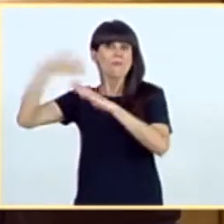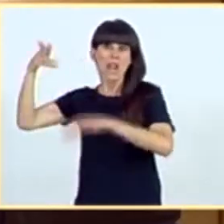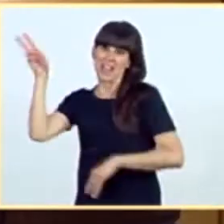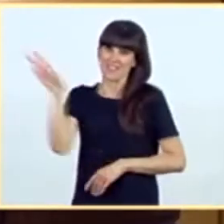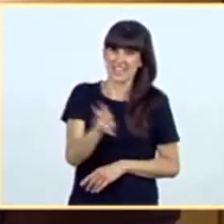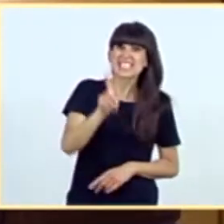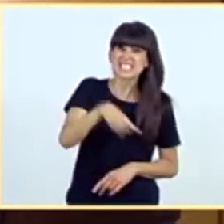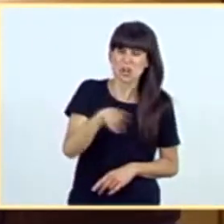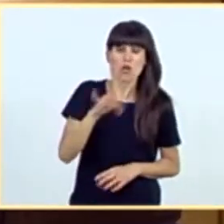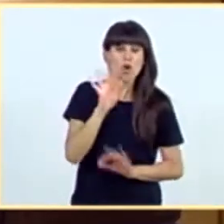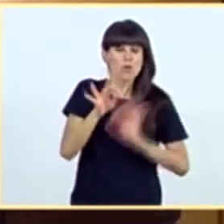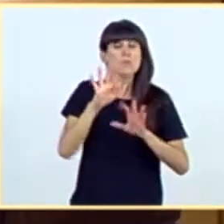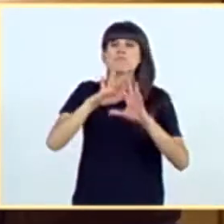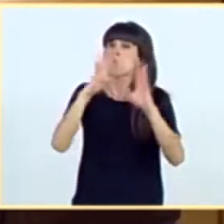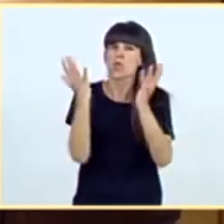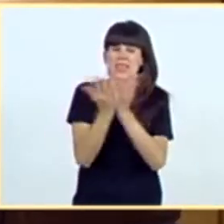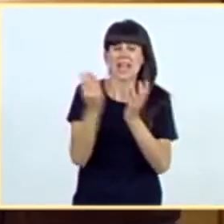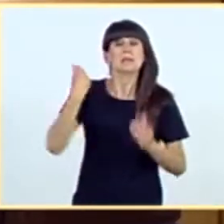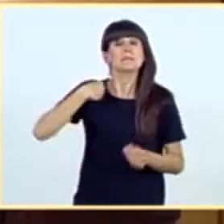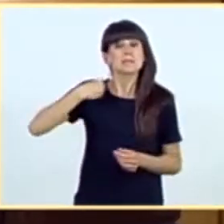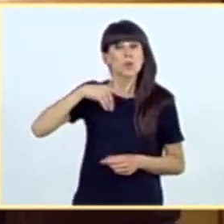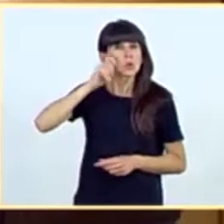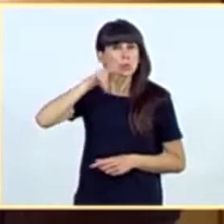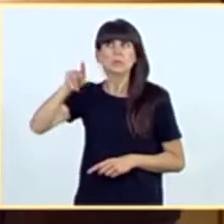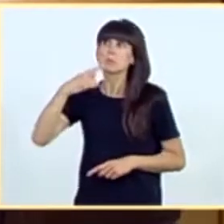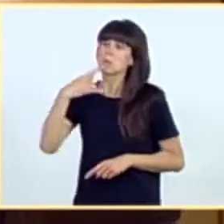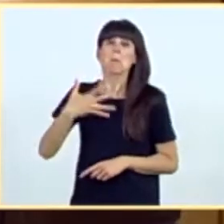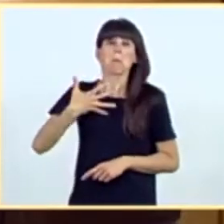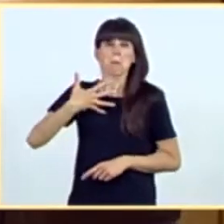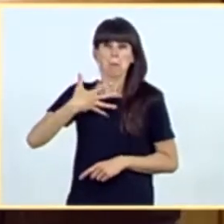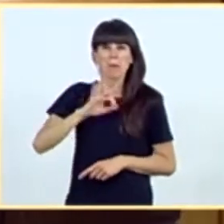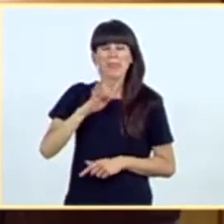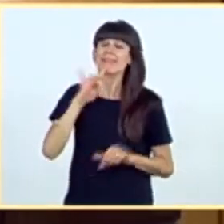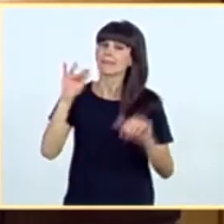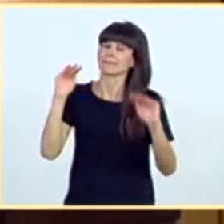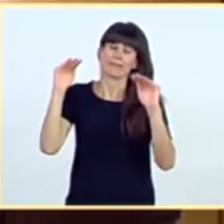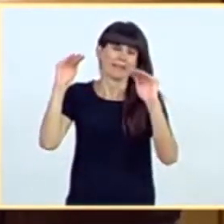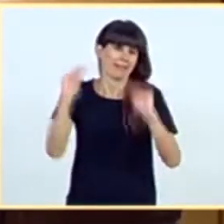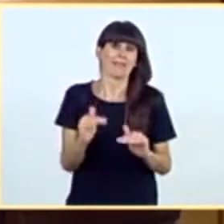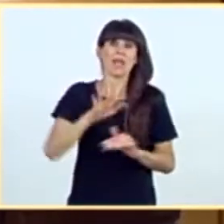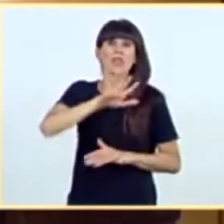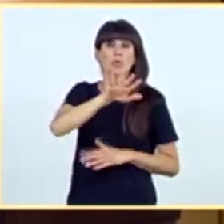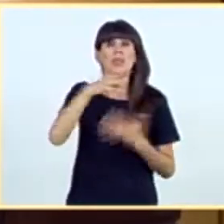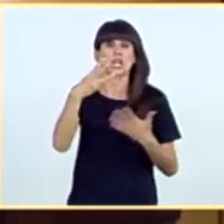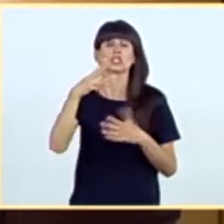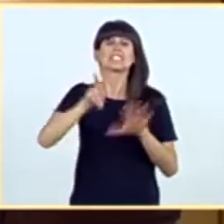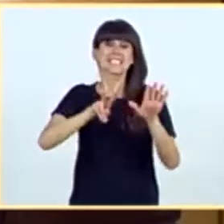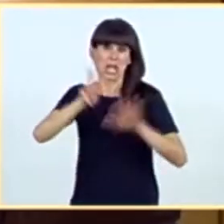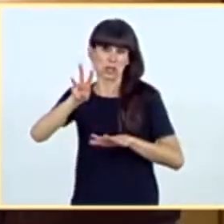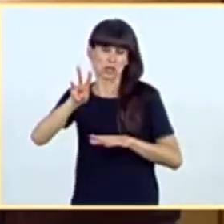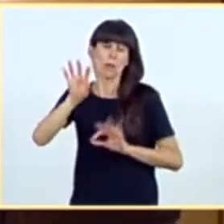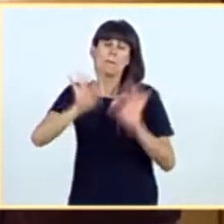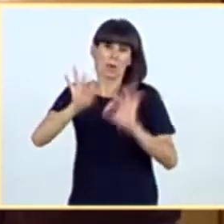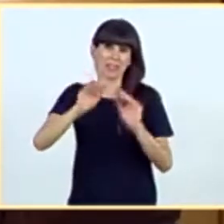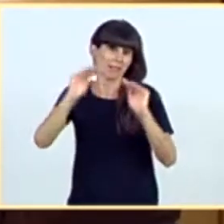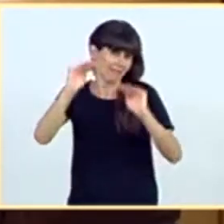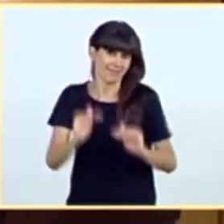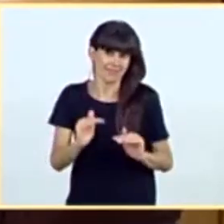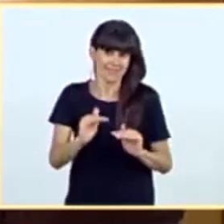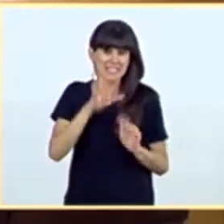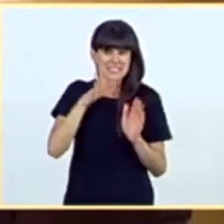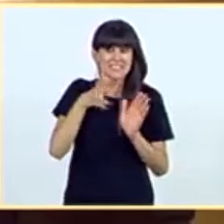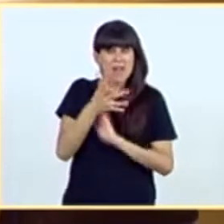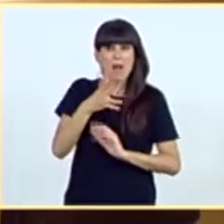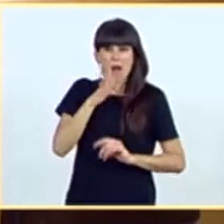Organización Mundial del Turismo estimó que el turismo internacional podría caer entre un 58 y un 78 por ciento. Esta contracción